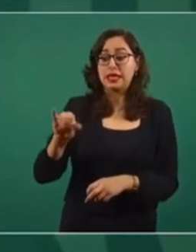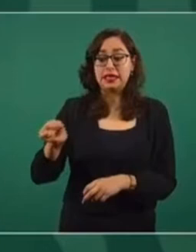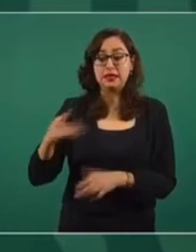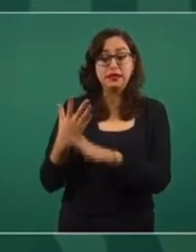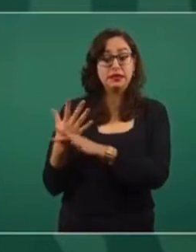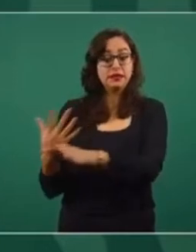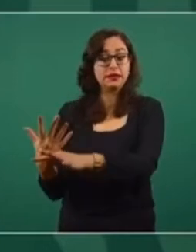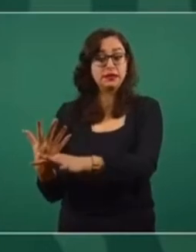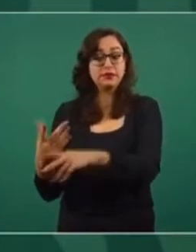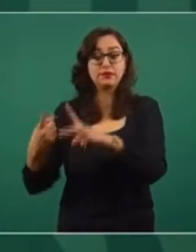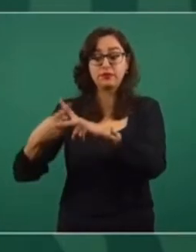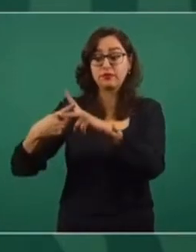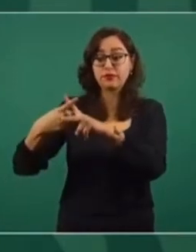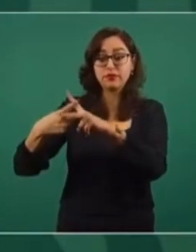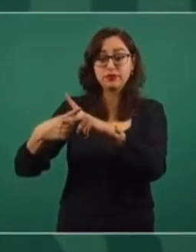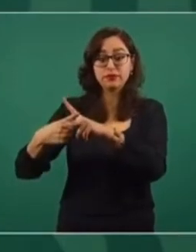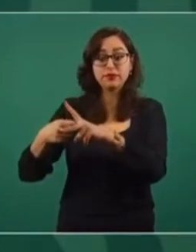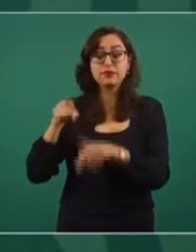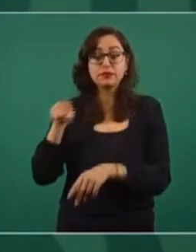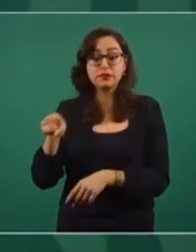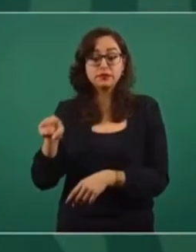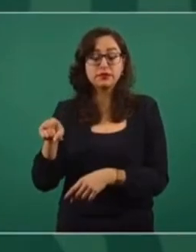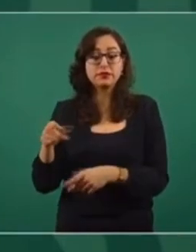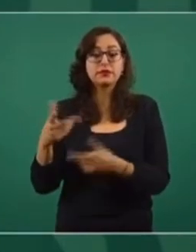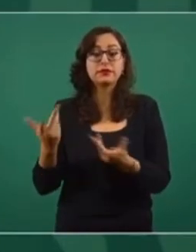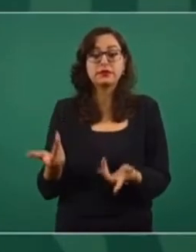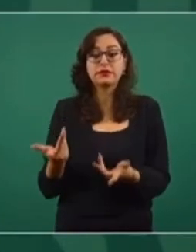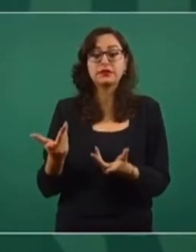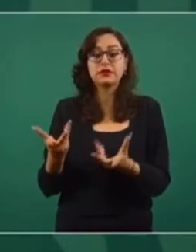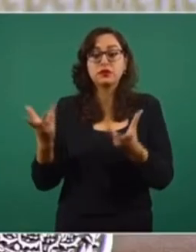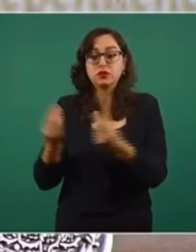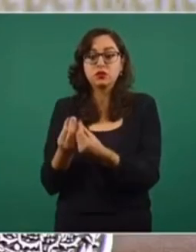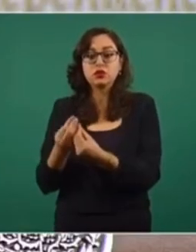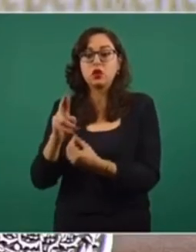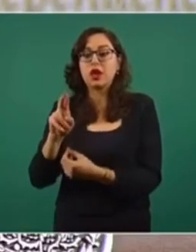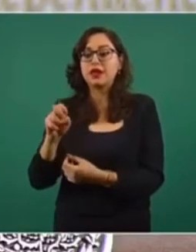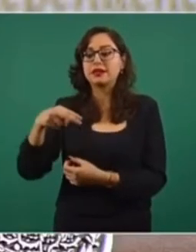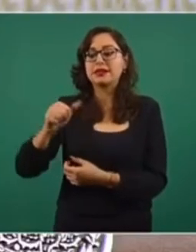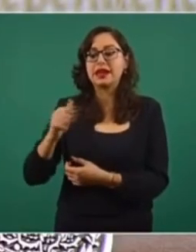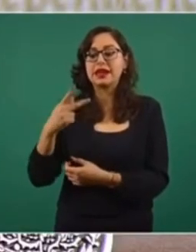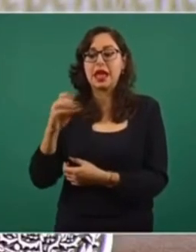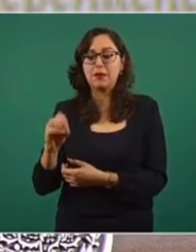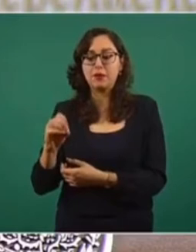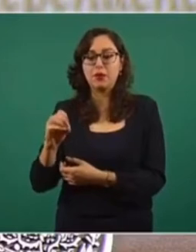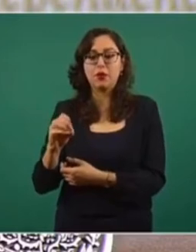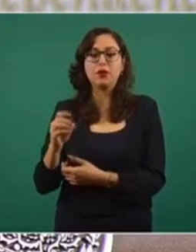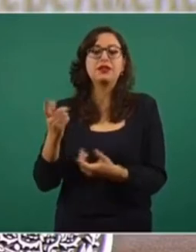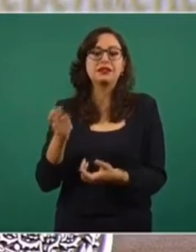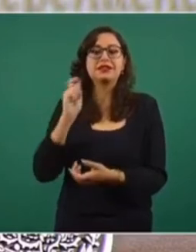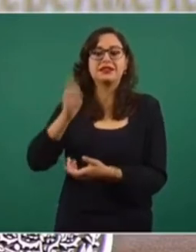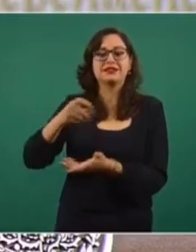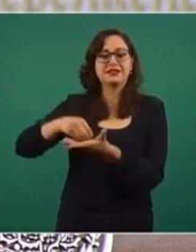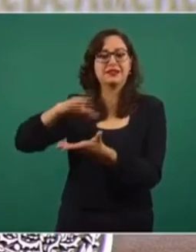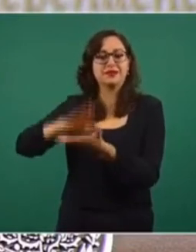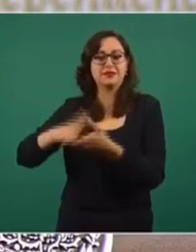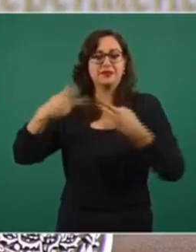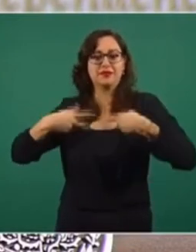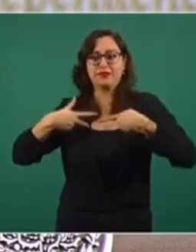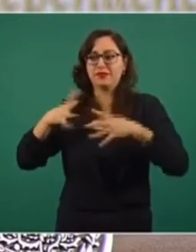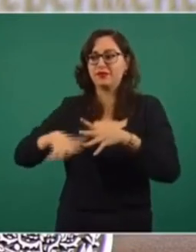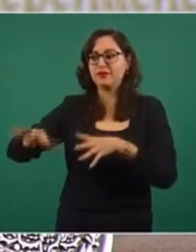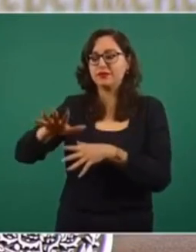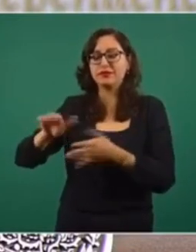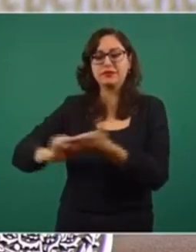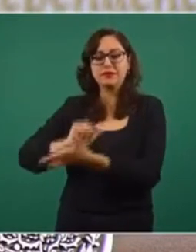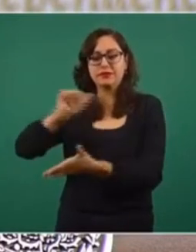que el INEGI también obtiene de RENAPO, del Registro Nacional de Población, de las actas de defunción.